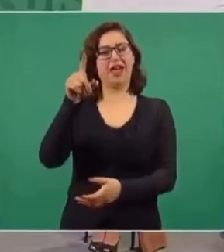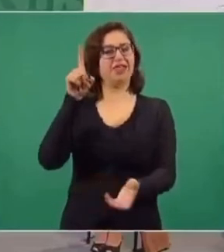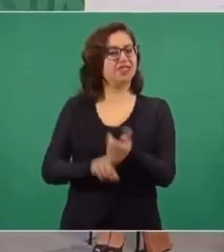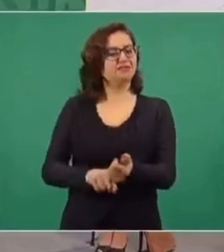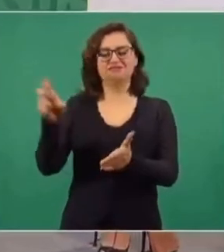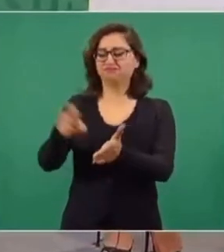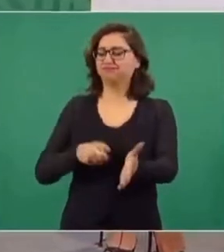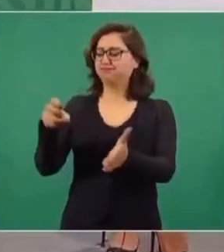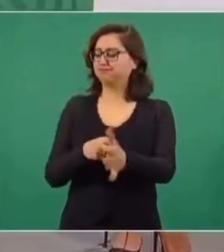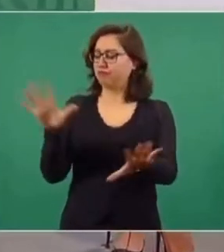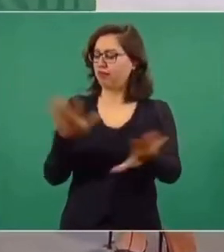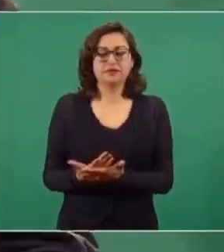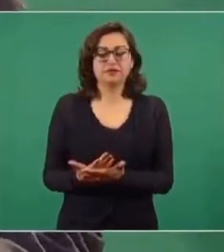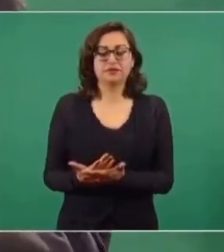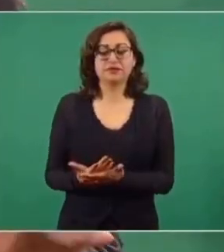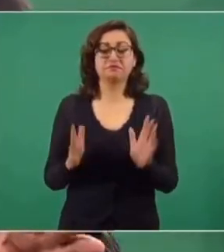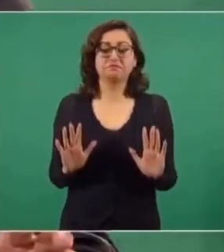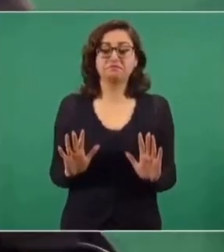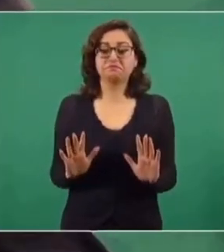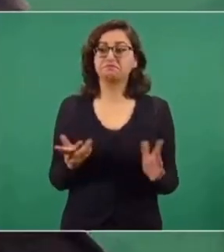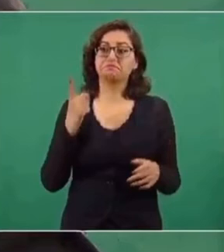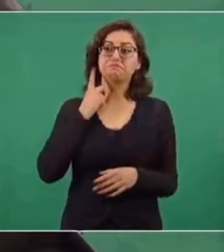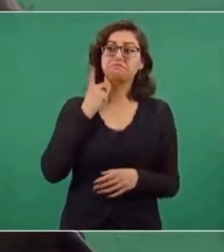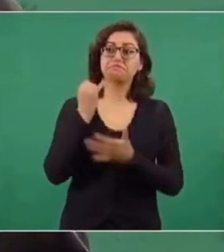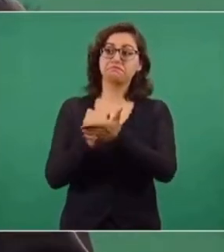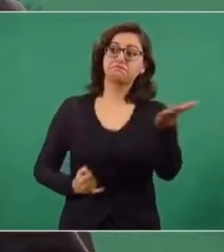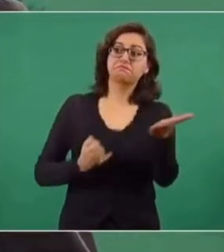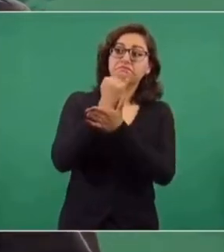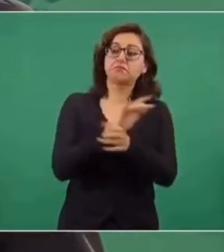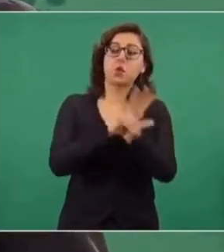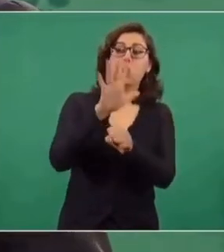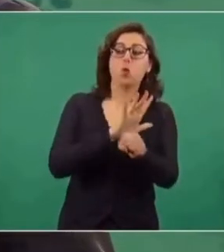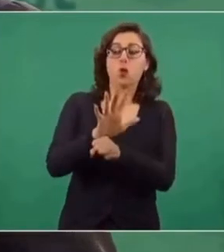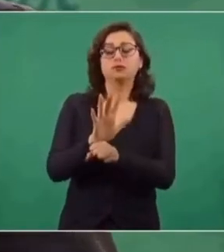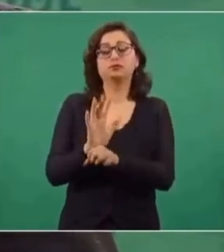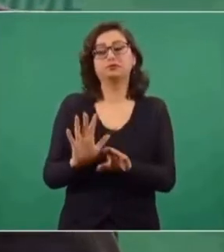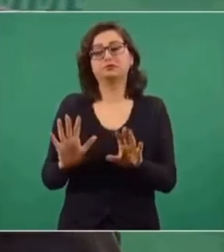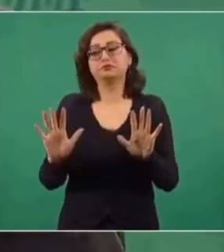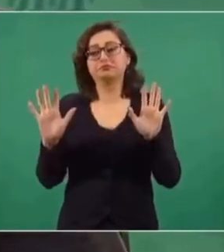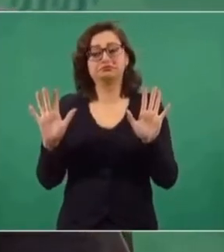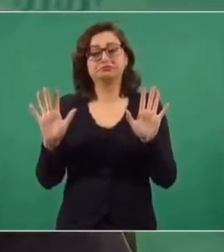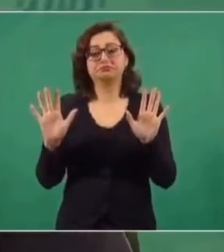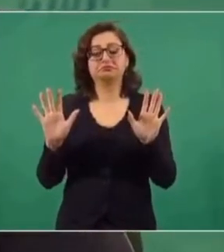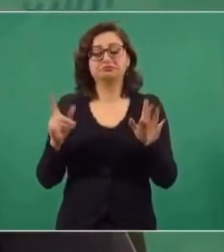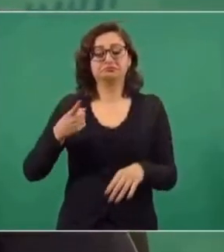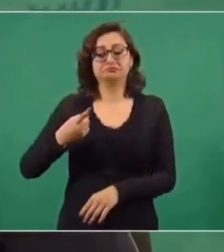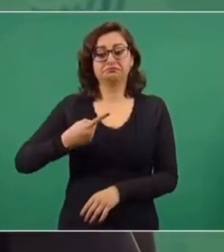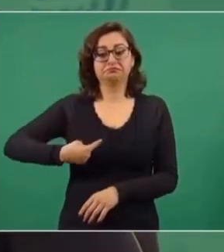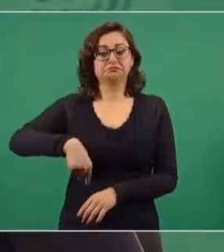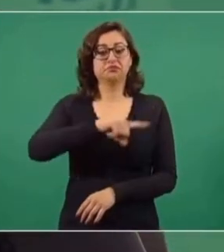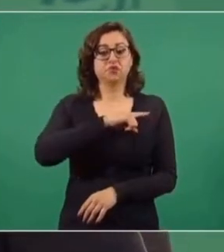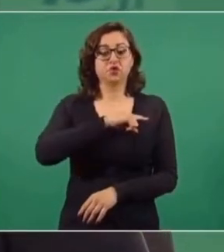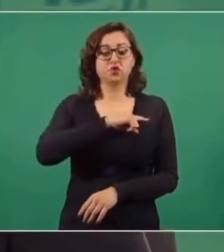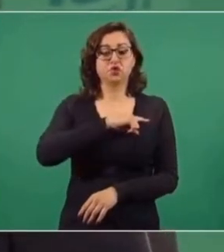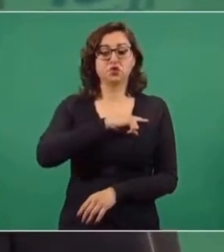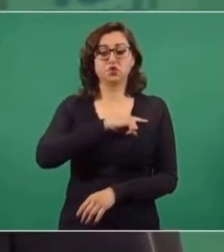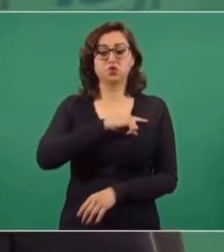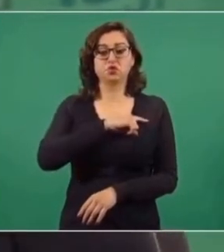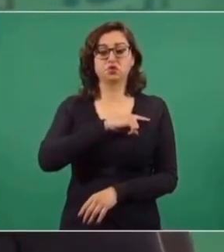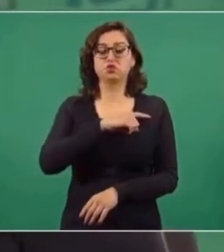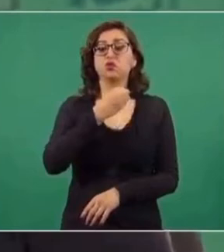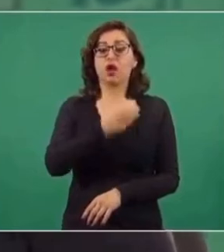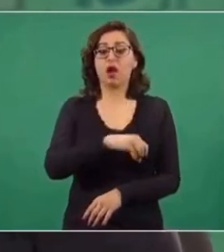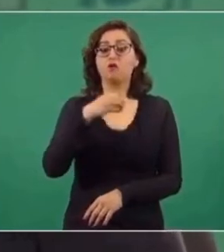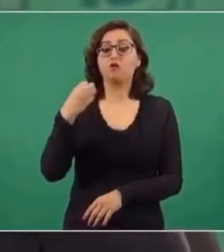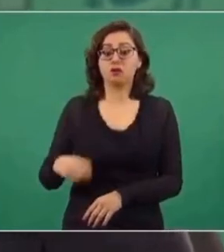Urge una reforma en el Poder Judicial. Suceda lo que suceda, nosotros tenemos la obligación de dar a conocer